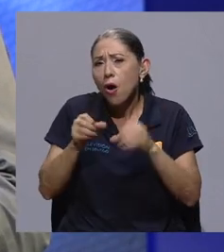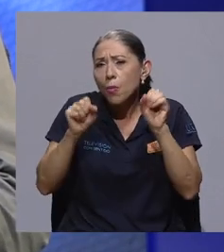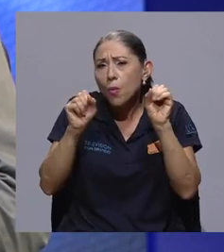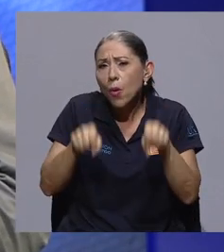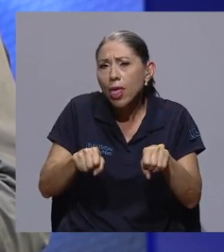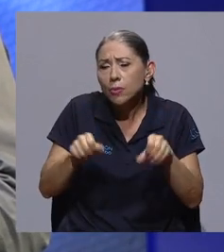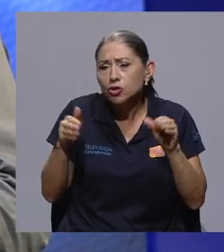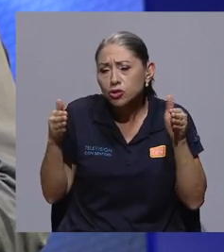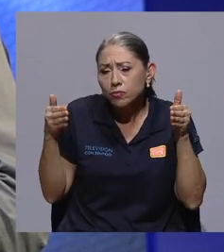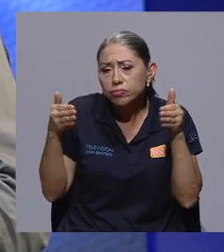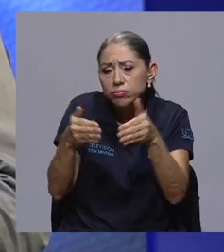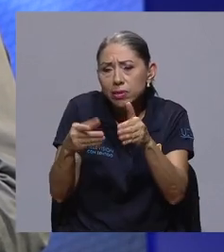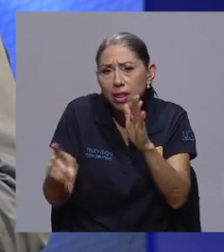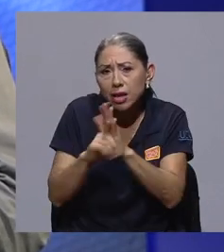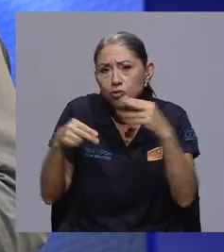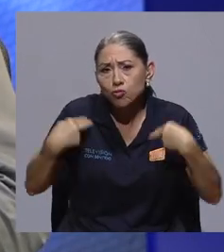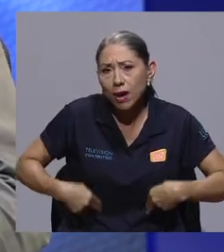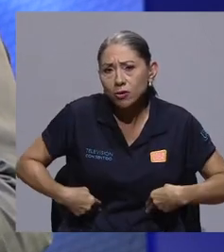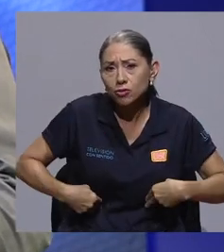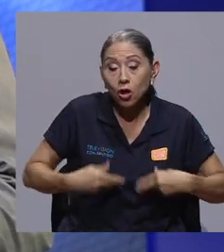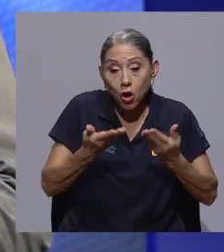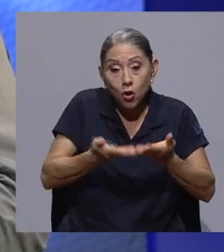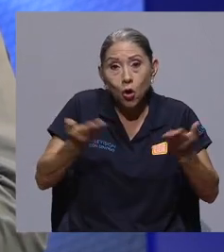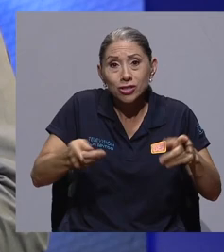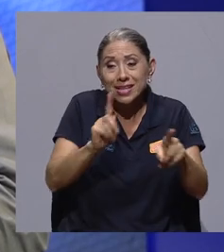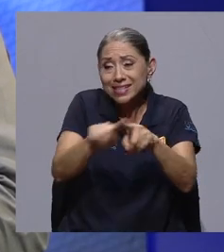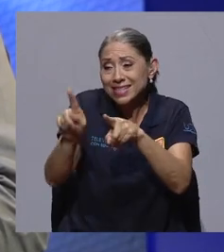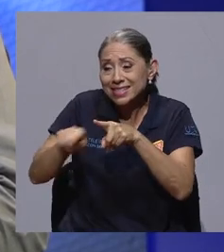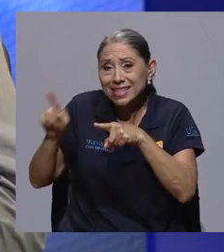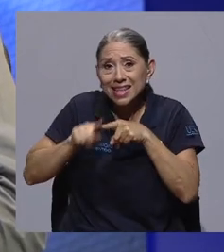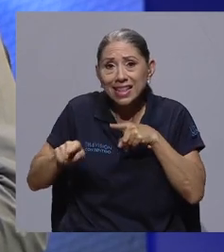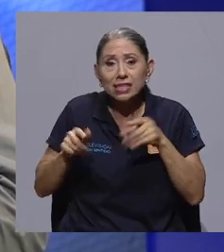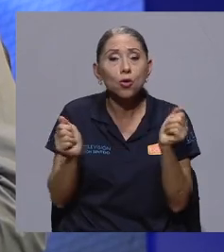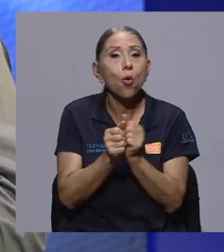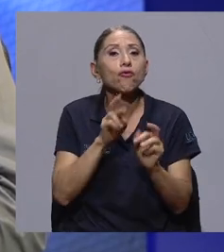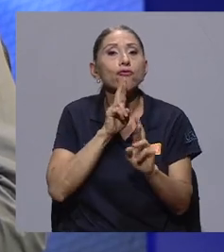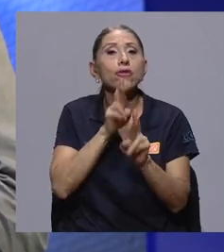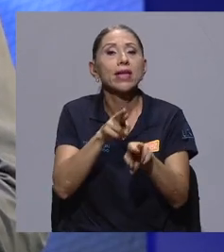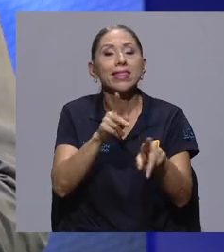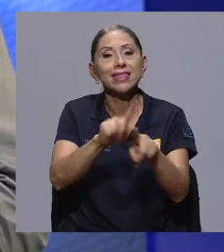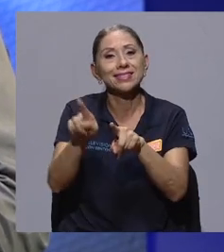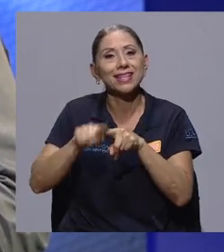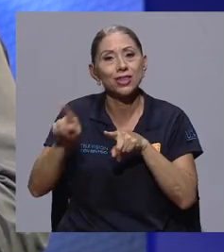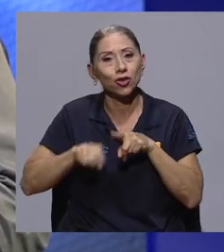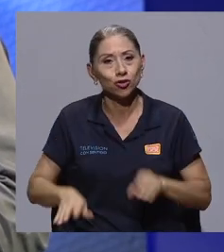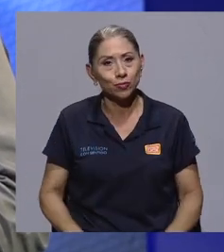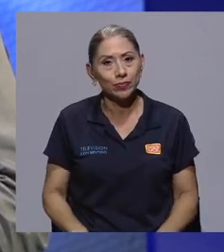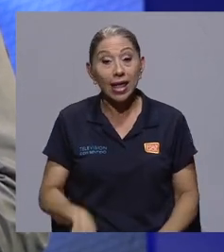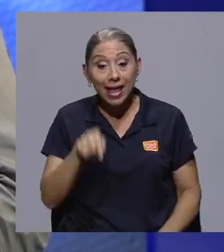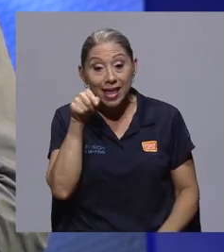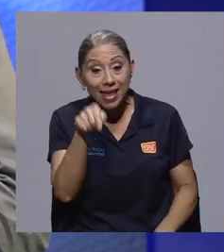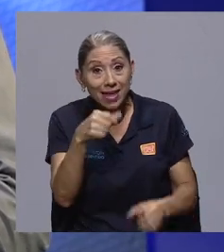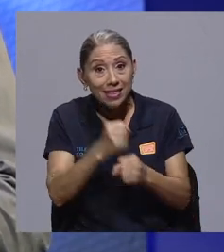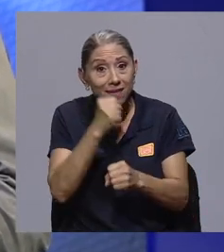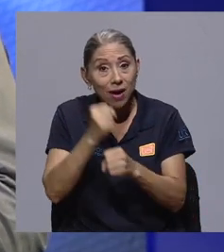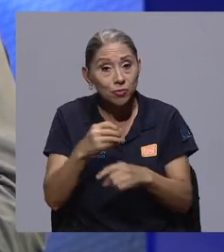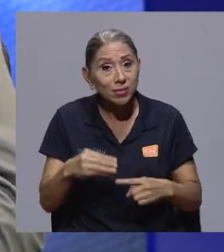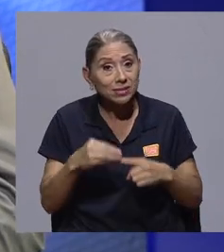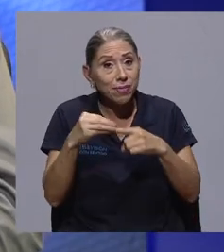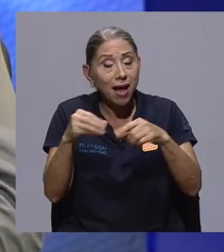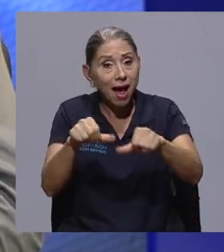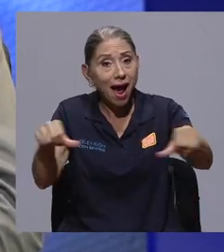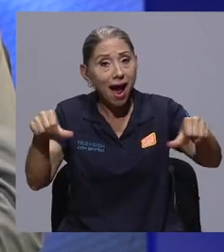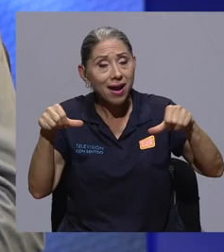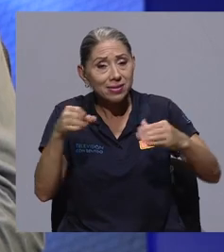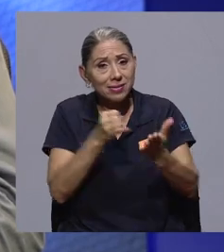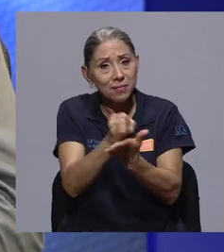cómo podemos introducir el enfoque de derechos humanos, cómo podemos hacer cosas distintas para ver si tenemos resultados distintos. Y de ahí trabajamos en